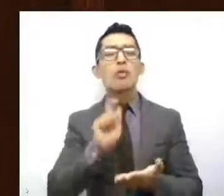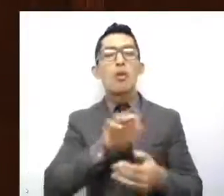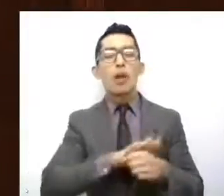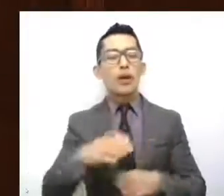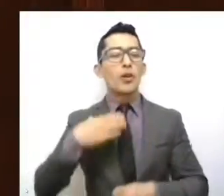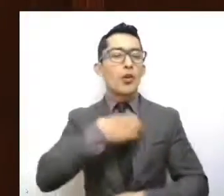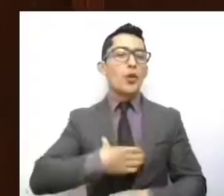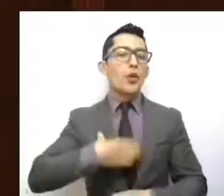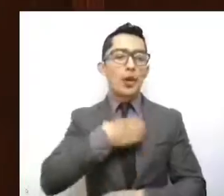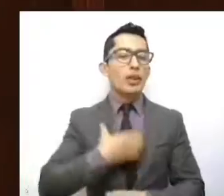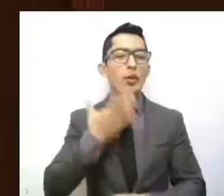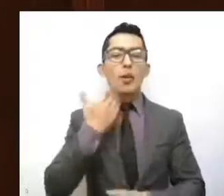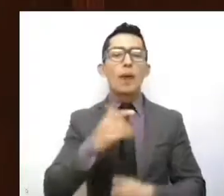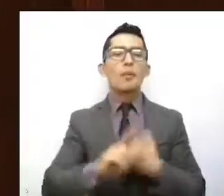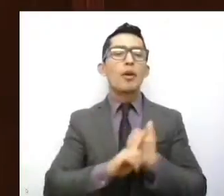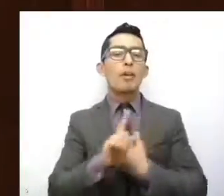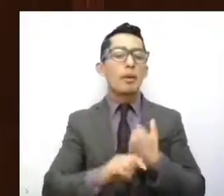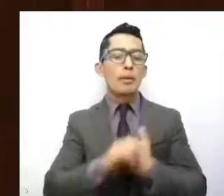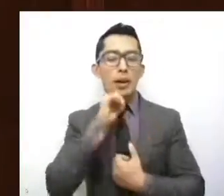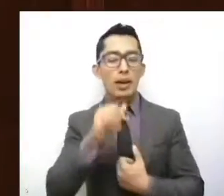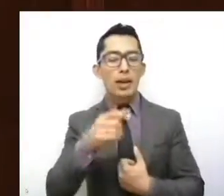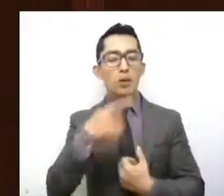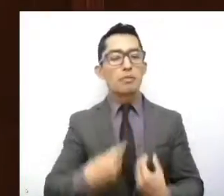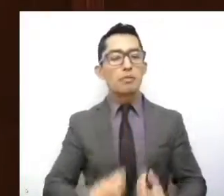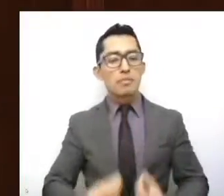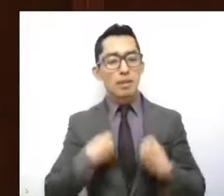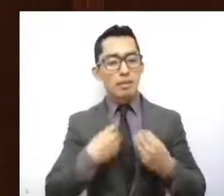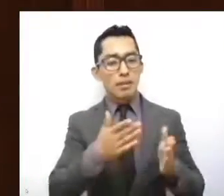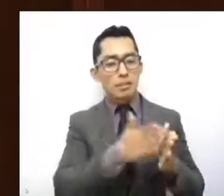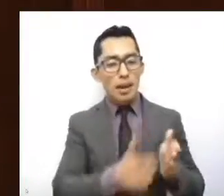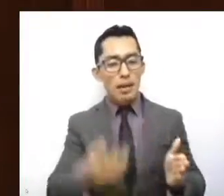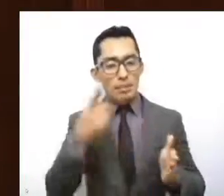problemas a su etapa de crecimiento.